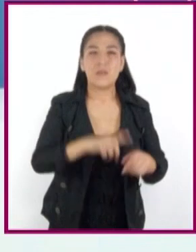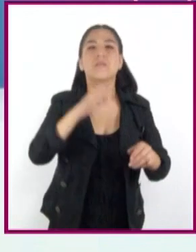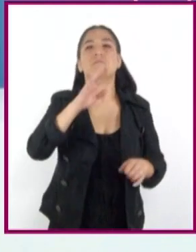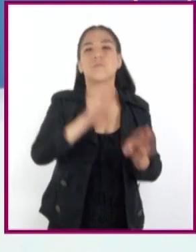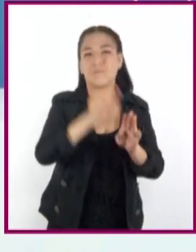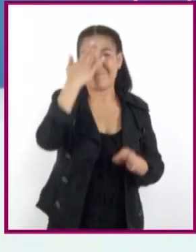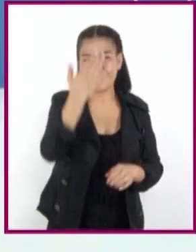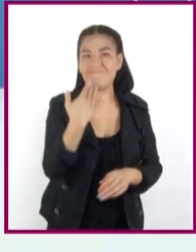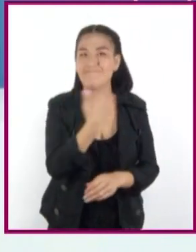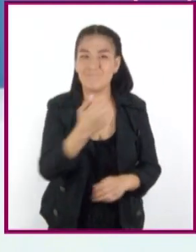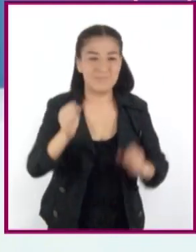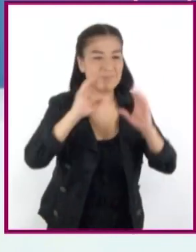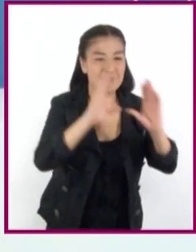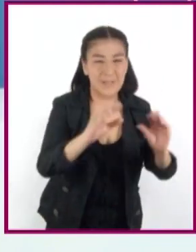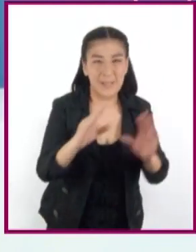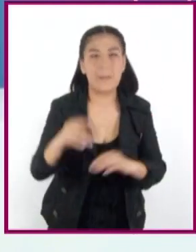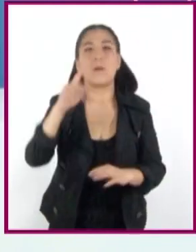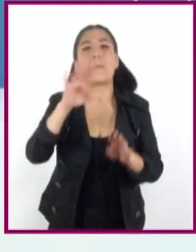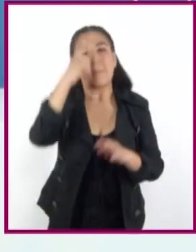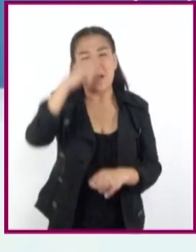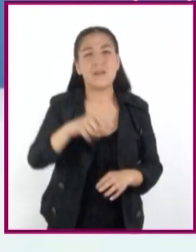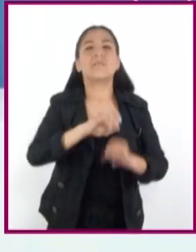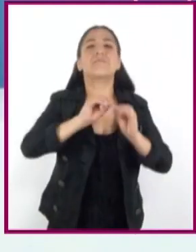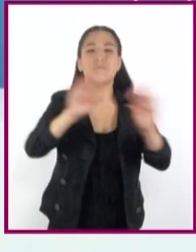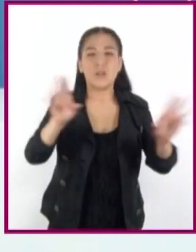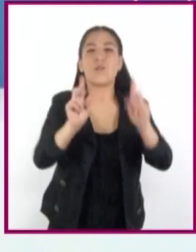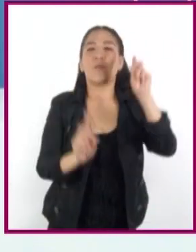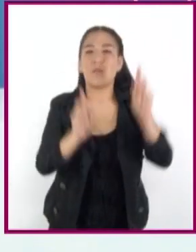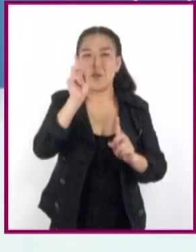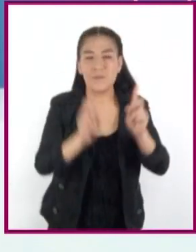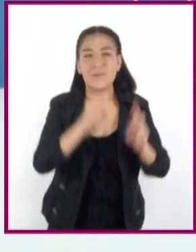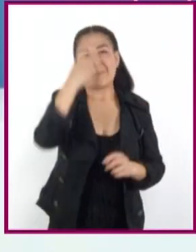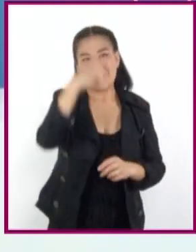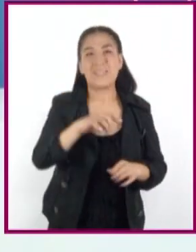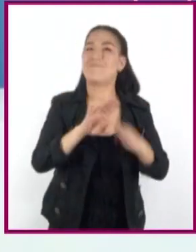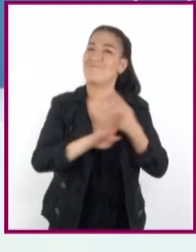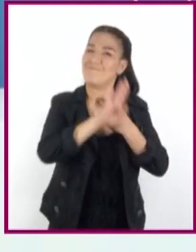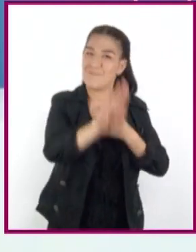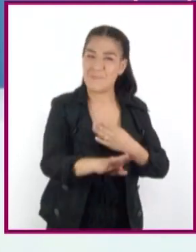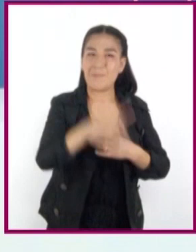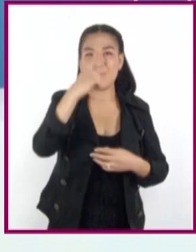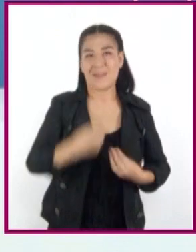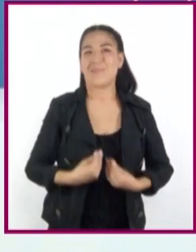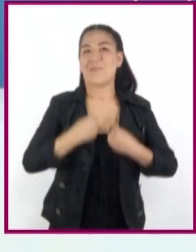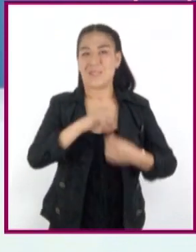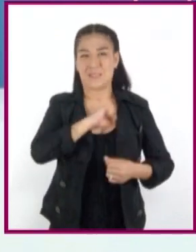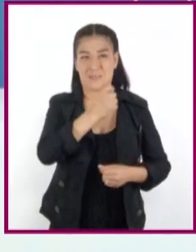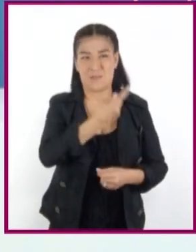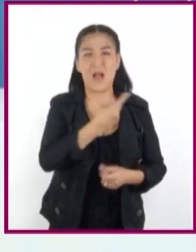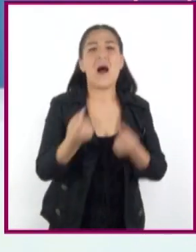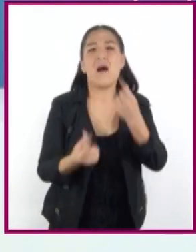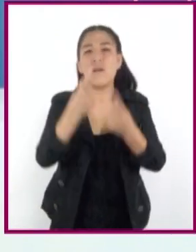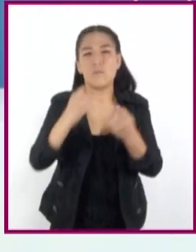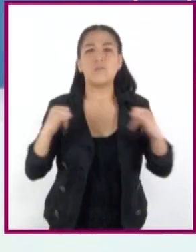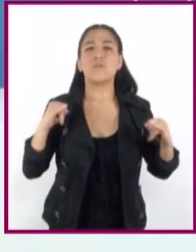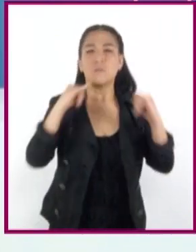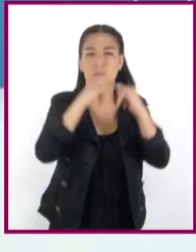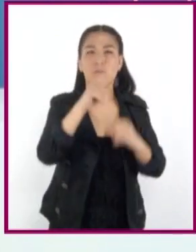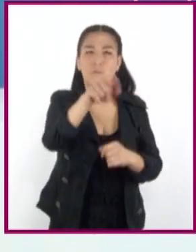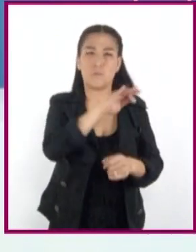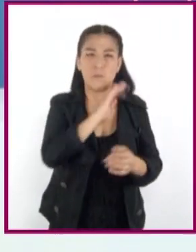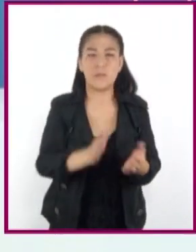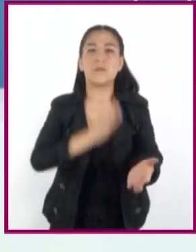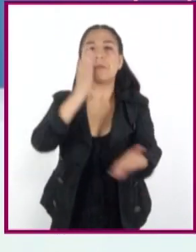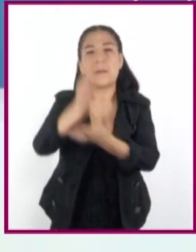aclarar dudas, sobre todo ayudarnos a mantener una vida saludable. Algunas de las instancias a las que pueden acudir